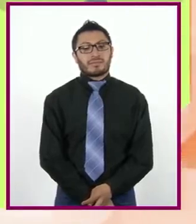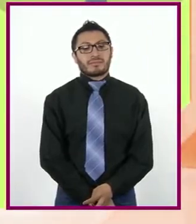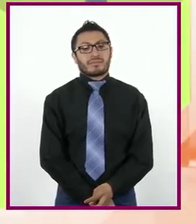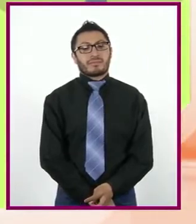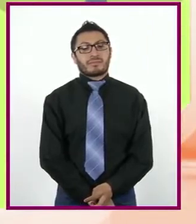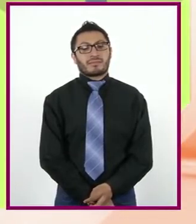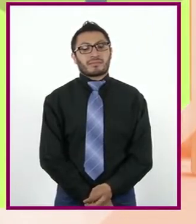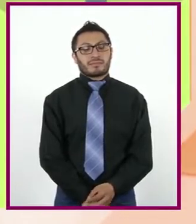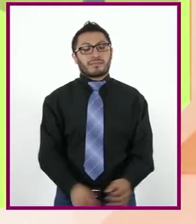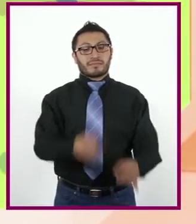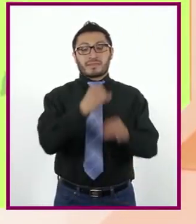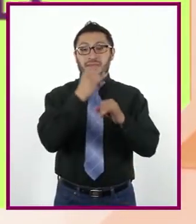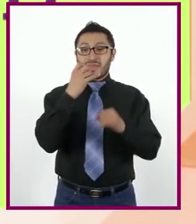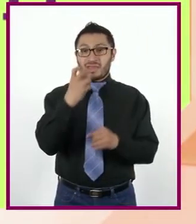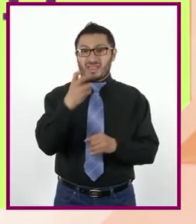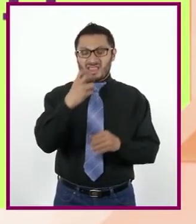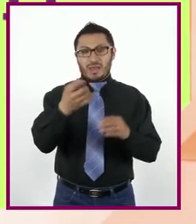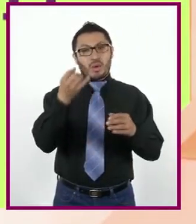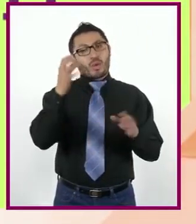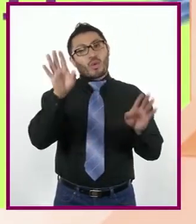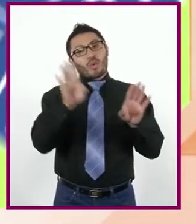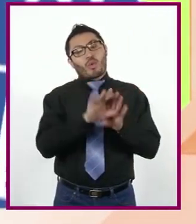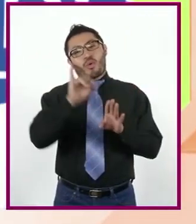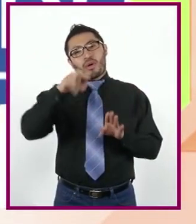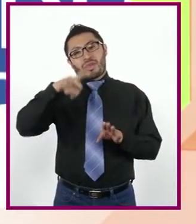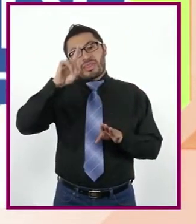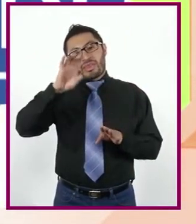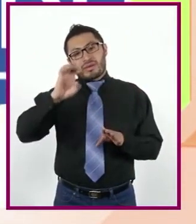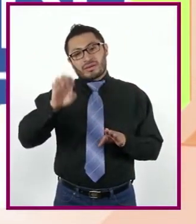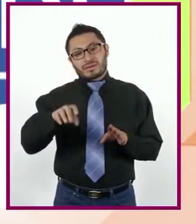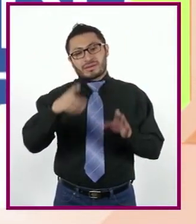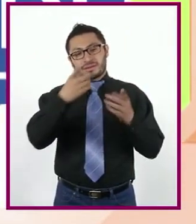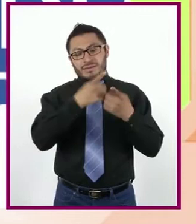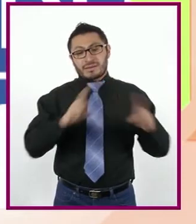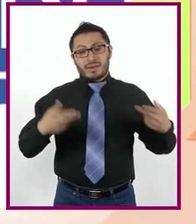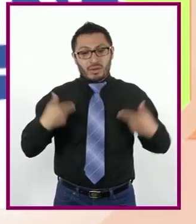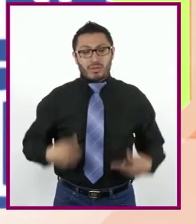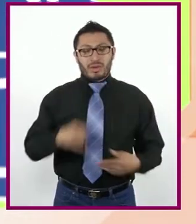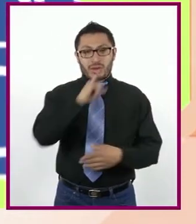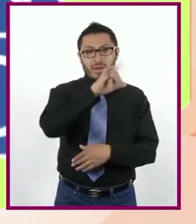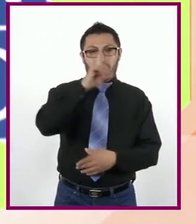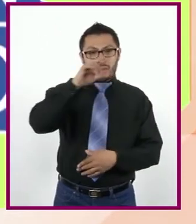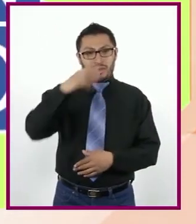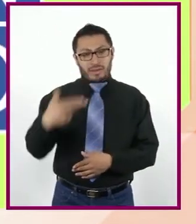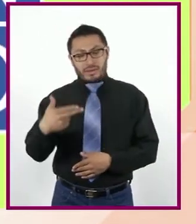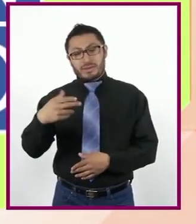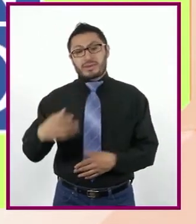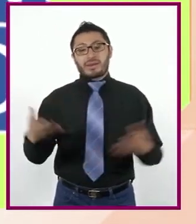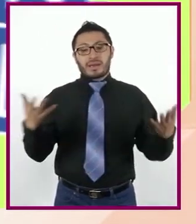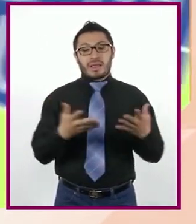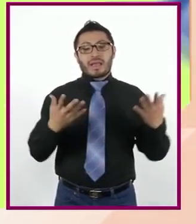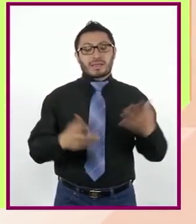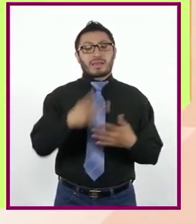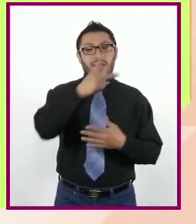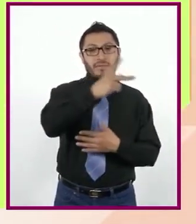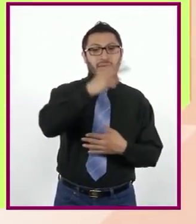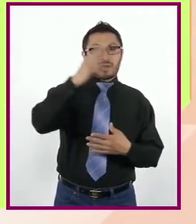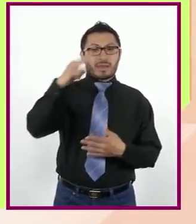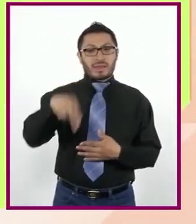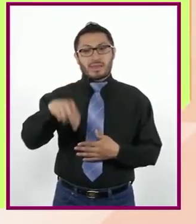El Índice de Desarrollo Humano IDH fue creado por el Programa de las Naciones Unidas para el Desarrollo.